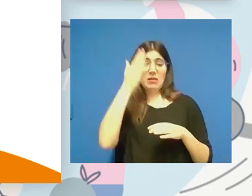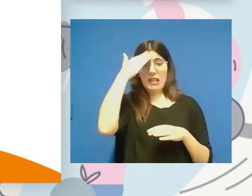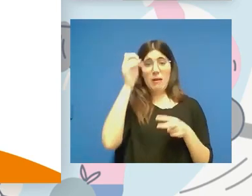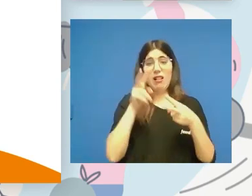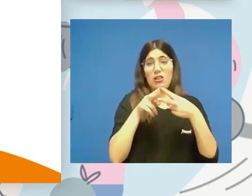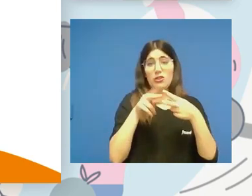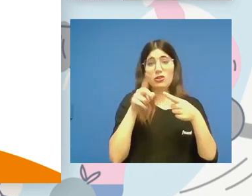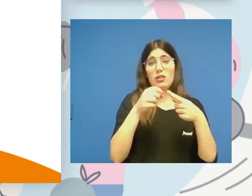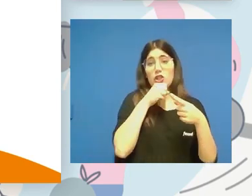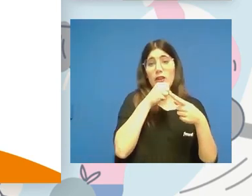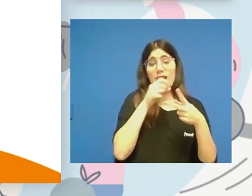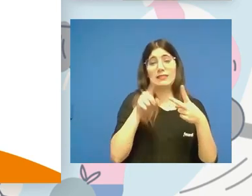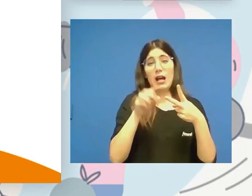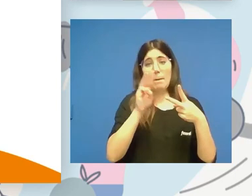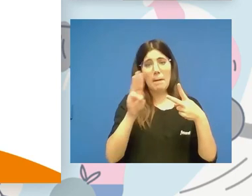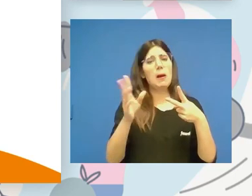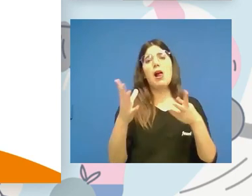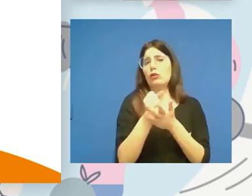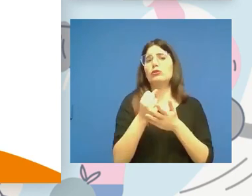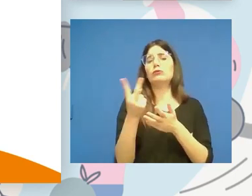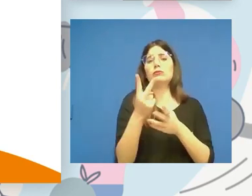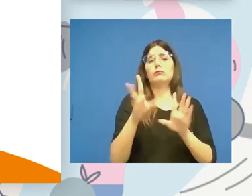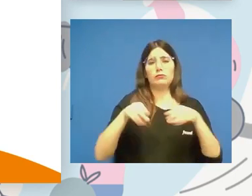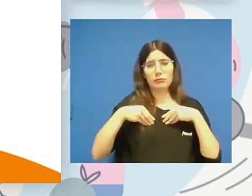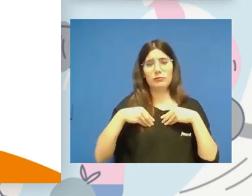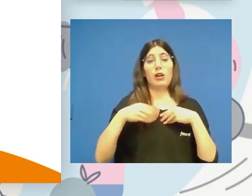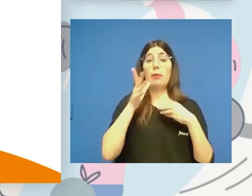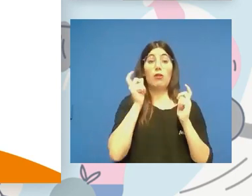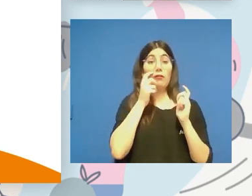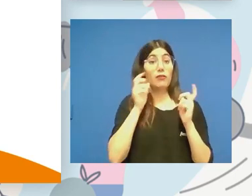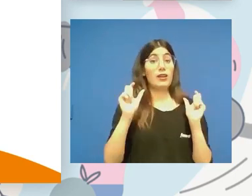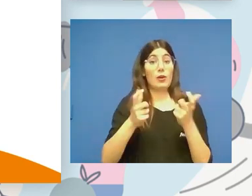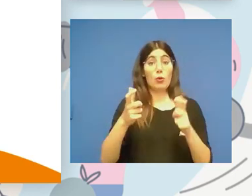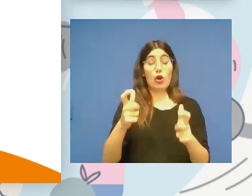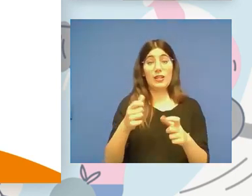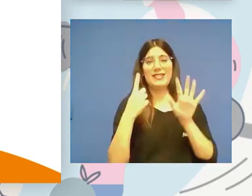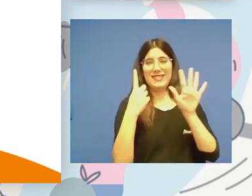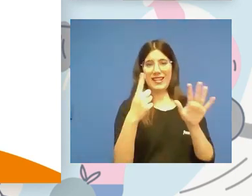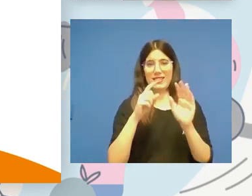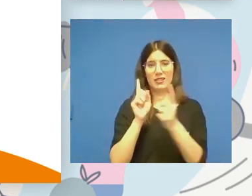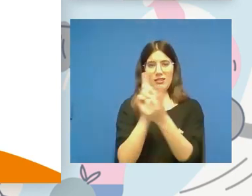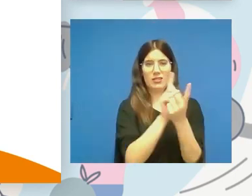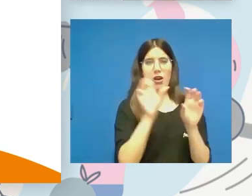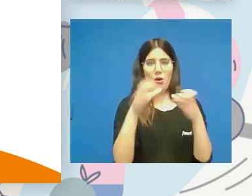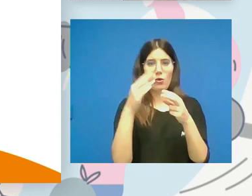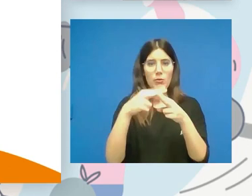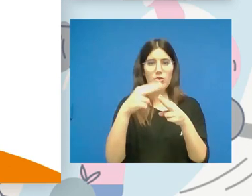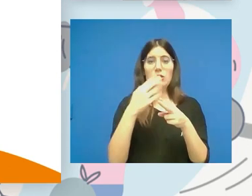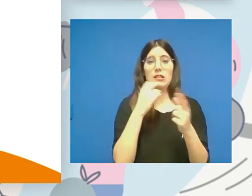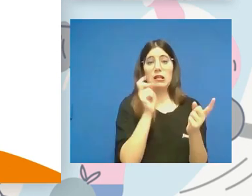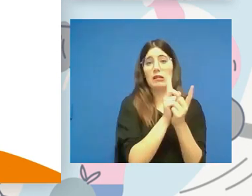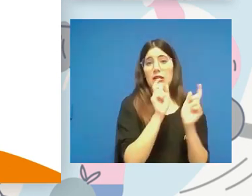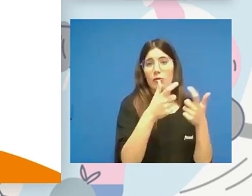el Grupo Socialista y el Grupo Popular. Pero tuvimos reuniones con seis grupos parlamentarios y los que no tuvimos reuniones pues